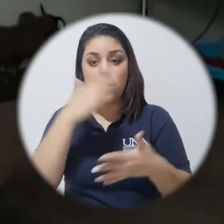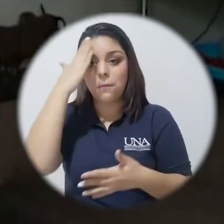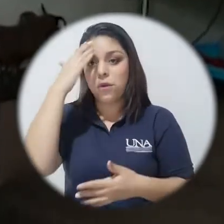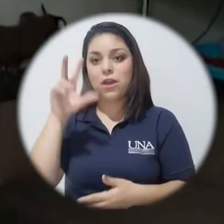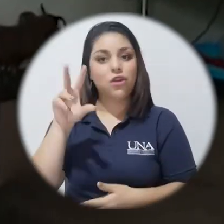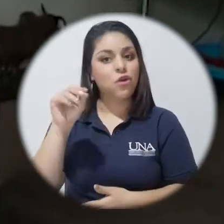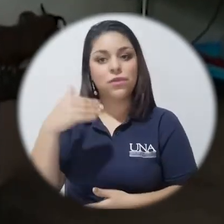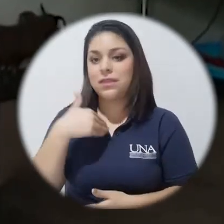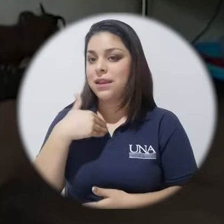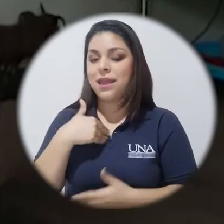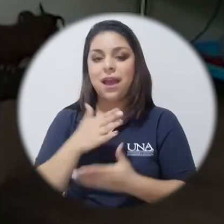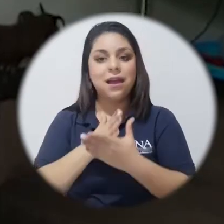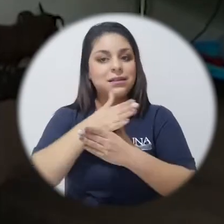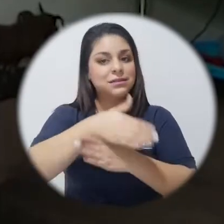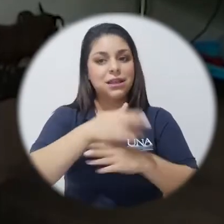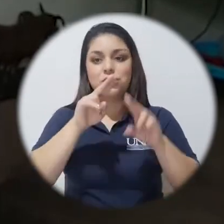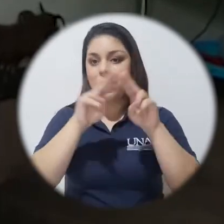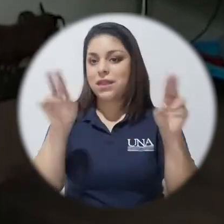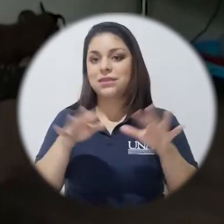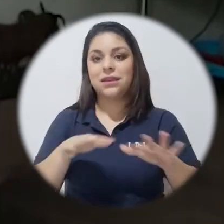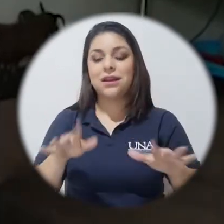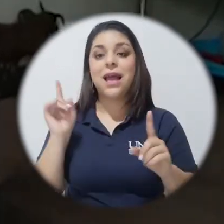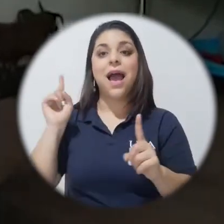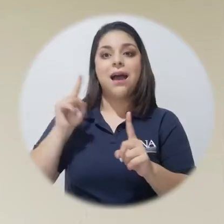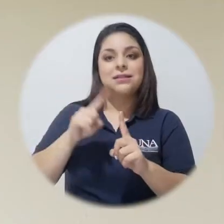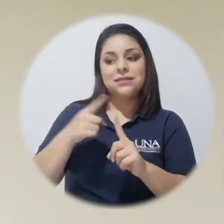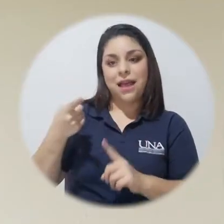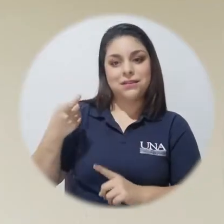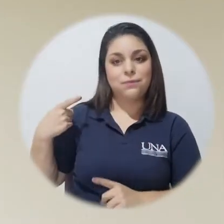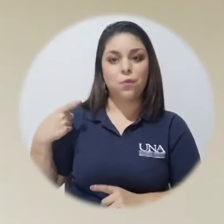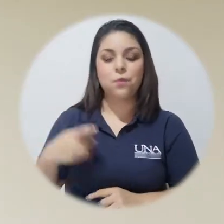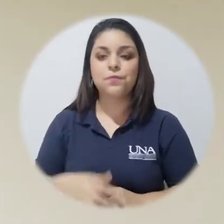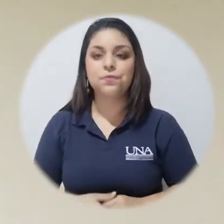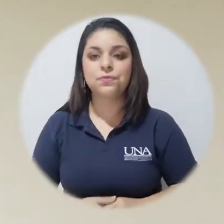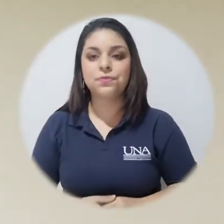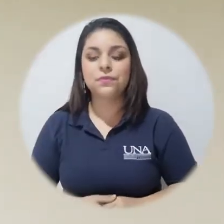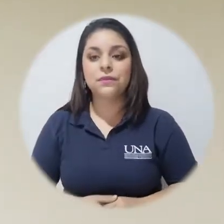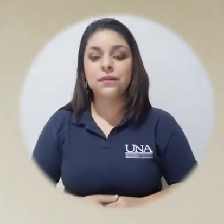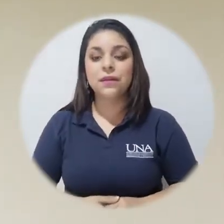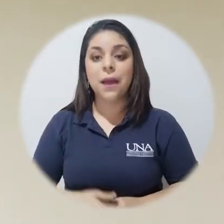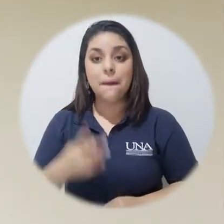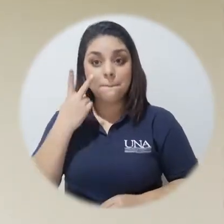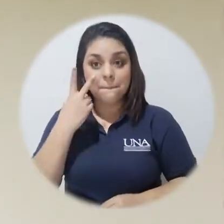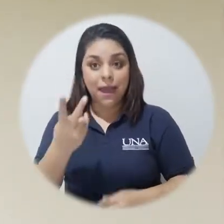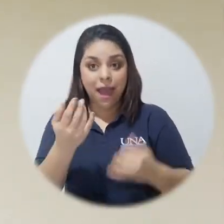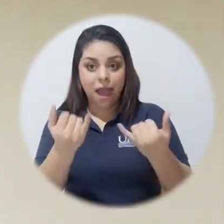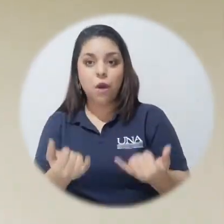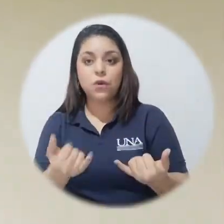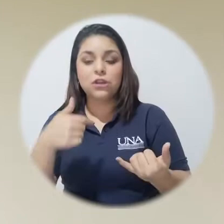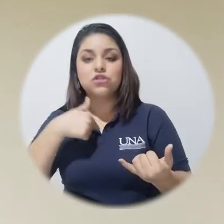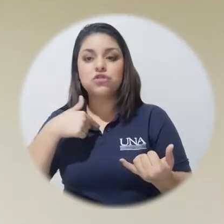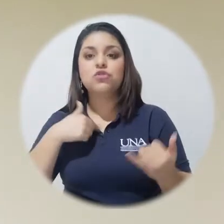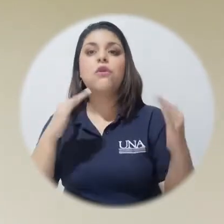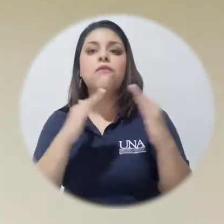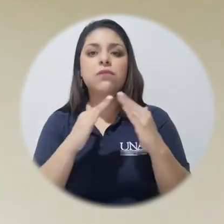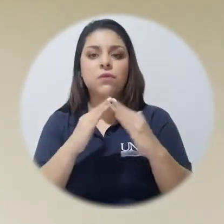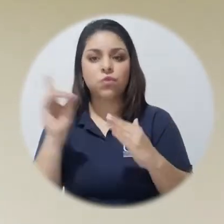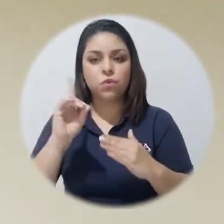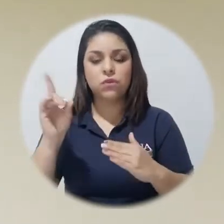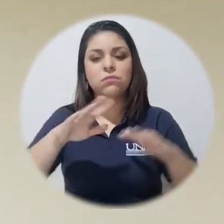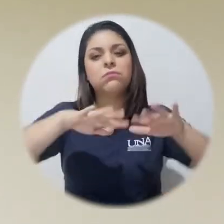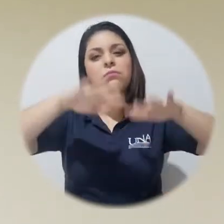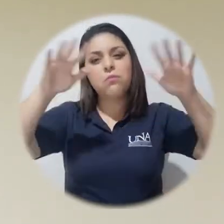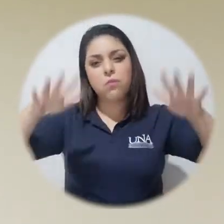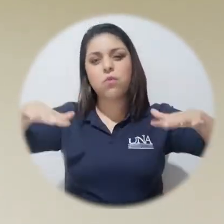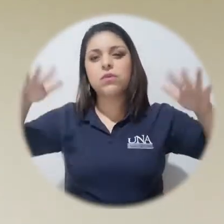contaba con acceso a internet hasta hace poco. Bueno, acá como pueden ver yo vivo en un lugar bastante montañoso y la señal es